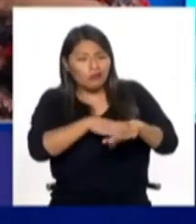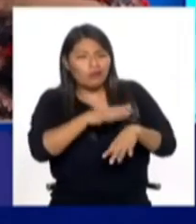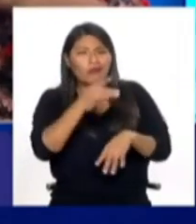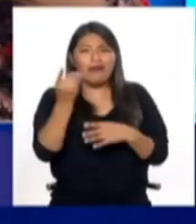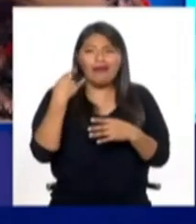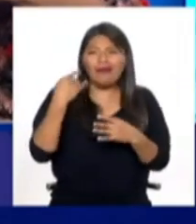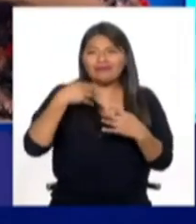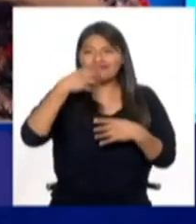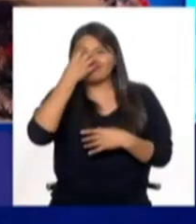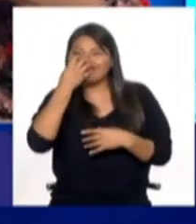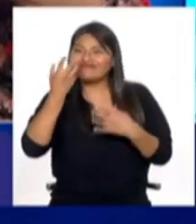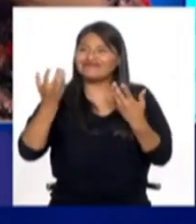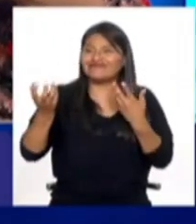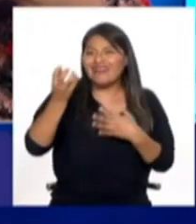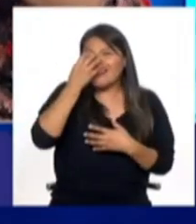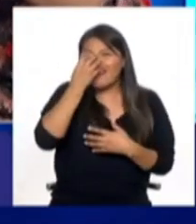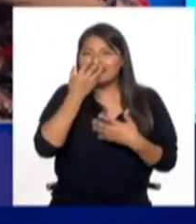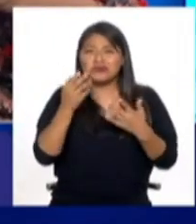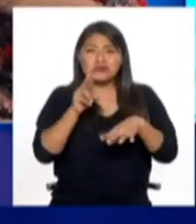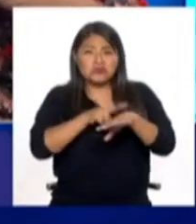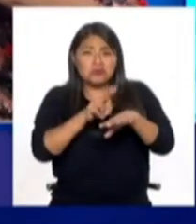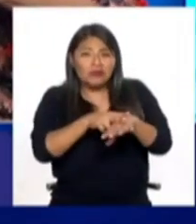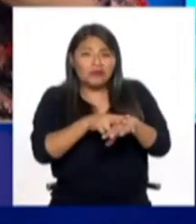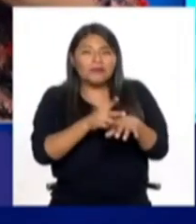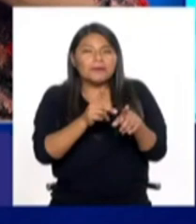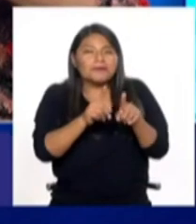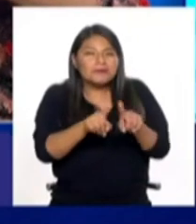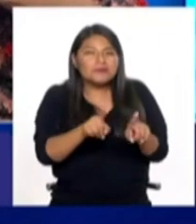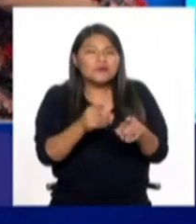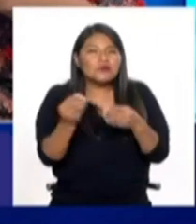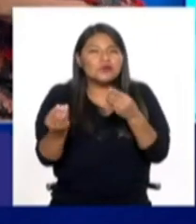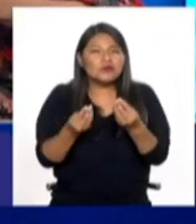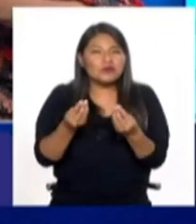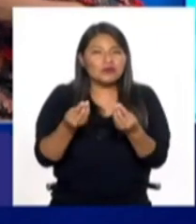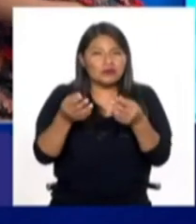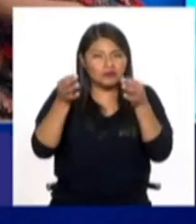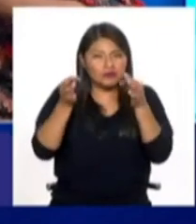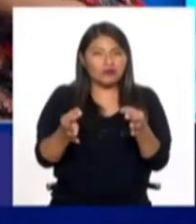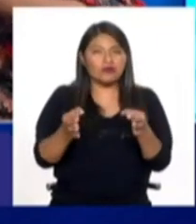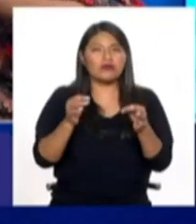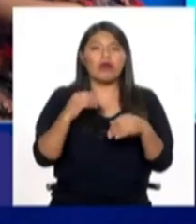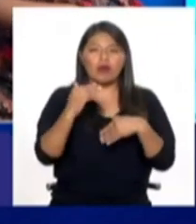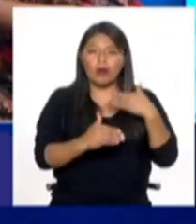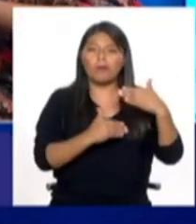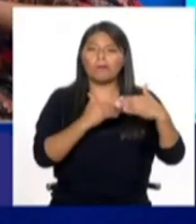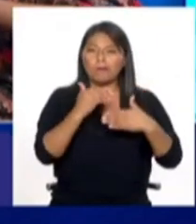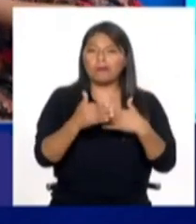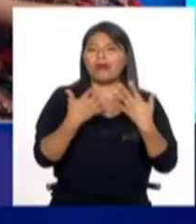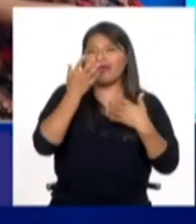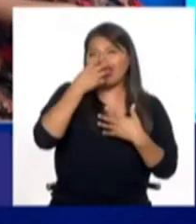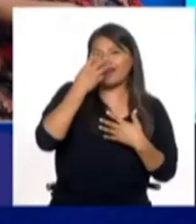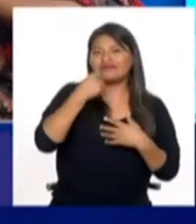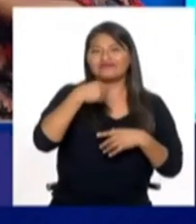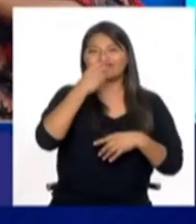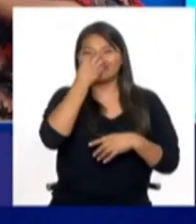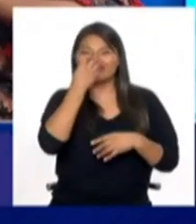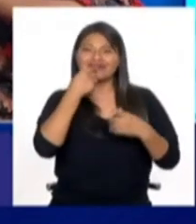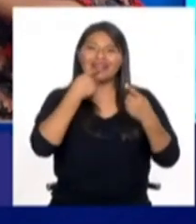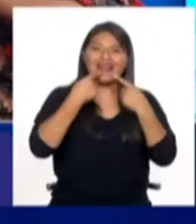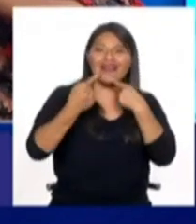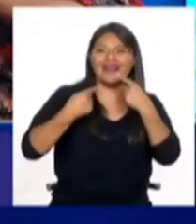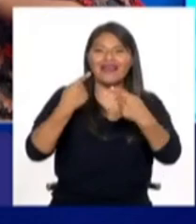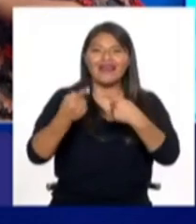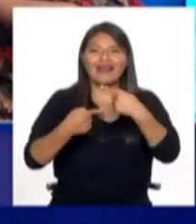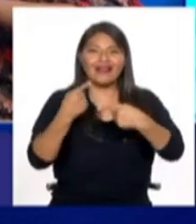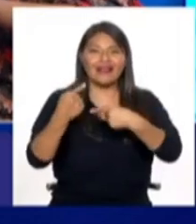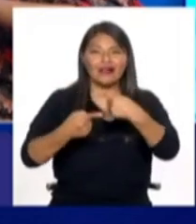porque claro, aquí está la parodia, pero para que nos ayudes a entender en qué momento justamente cruzamos ese límite del humor, de la